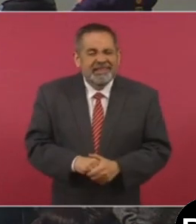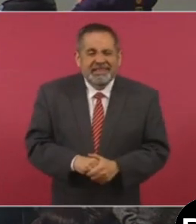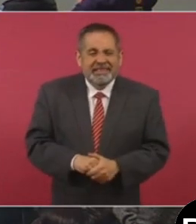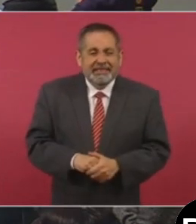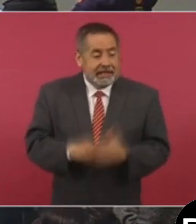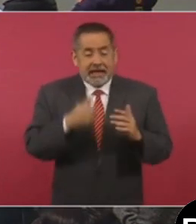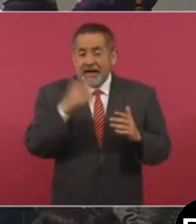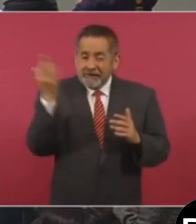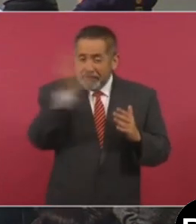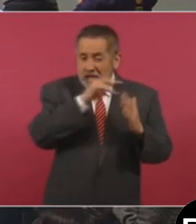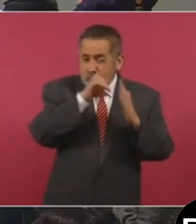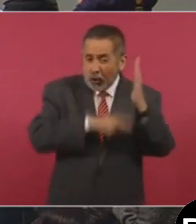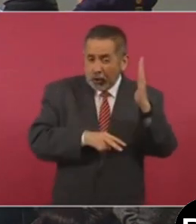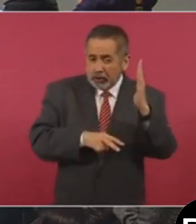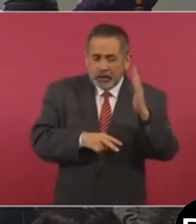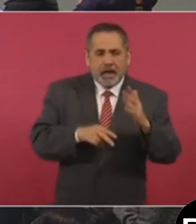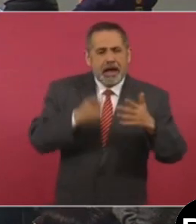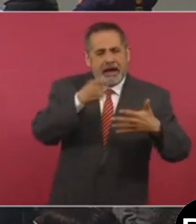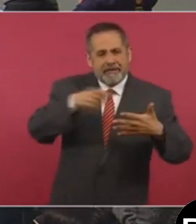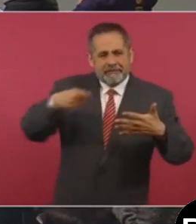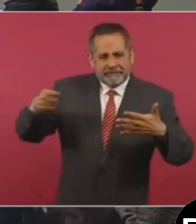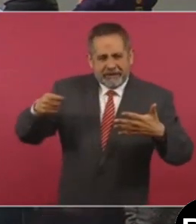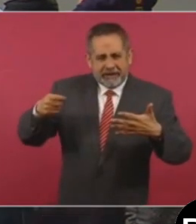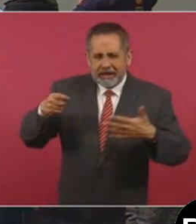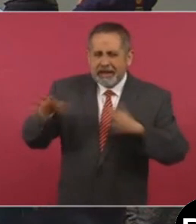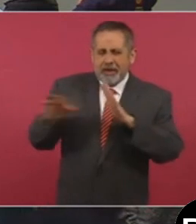Y es fácil falsificar la firma, pero esta sí está.